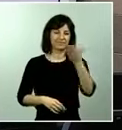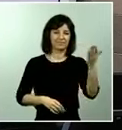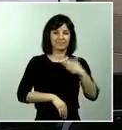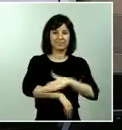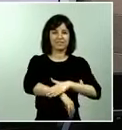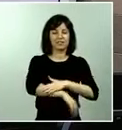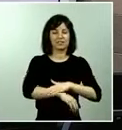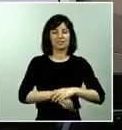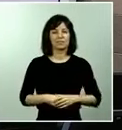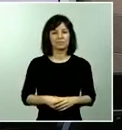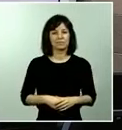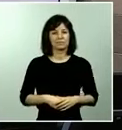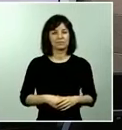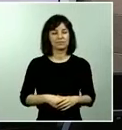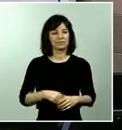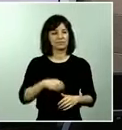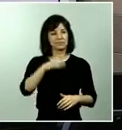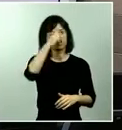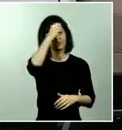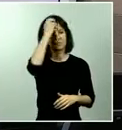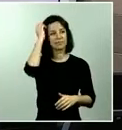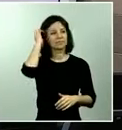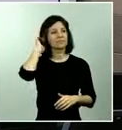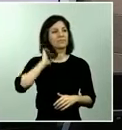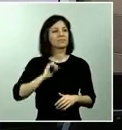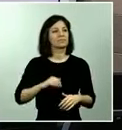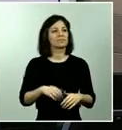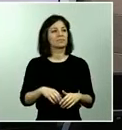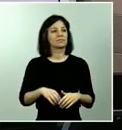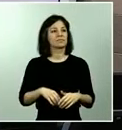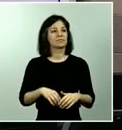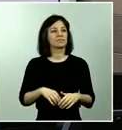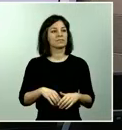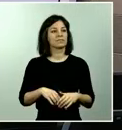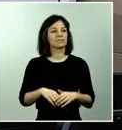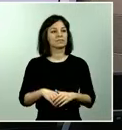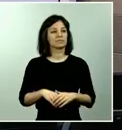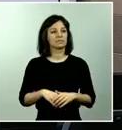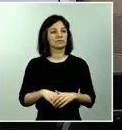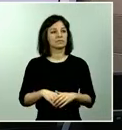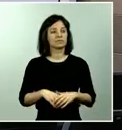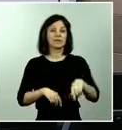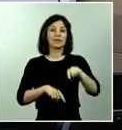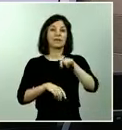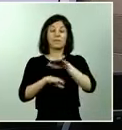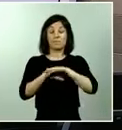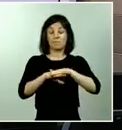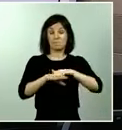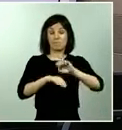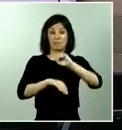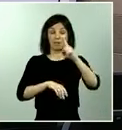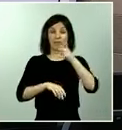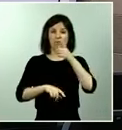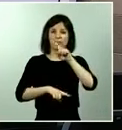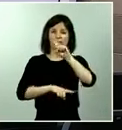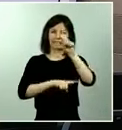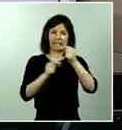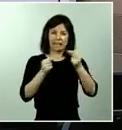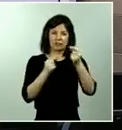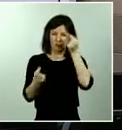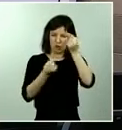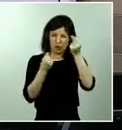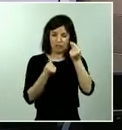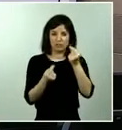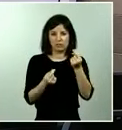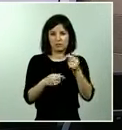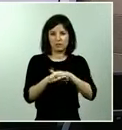para empezar quería disculparme si mis cuestiones son de sí o no o si pido datos muy concretos pues la idea de preguntar es precisamente esa aclarar puntos oscuros